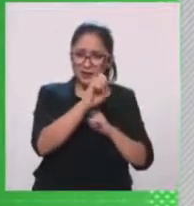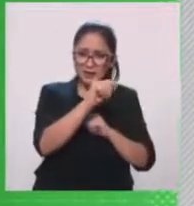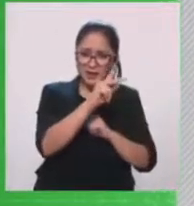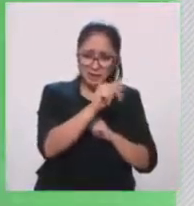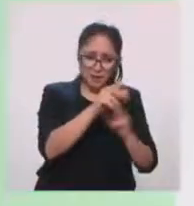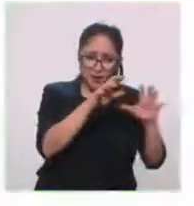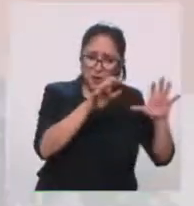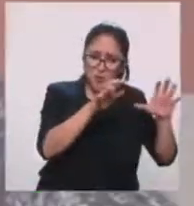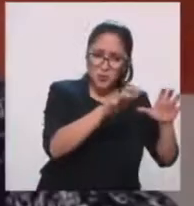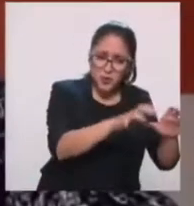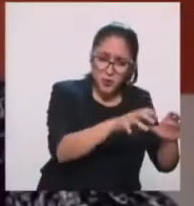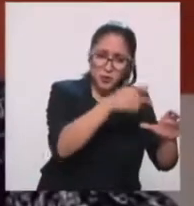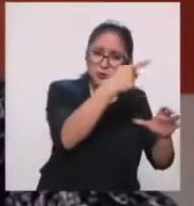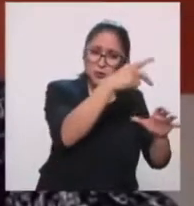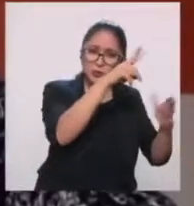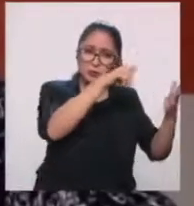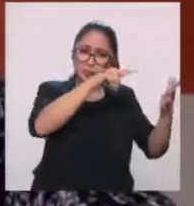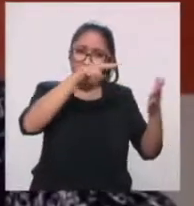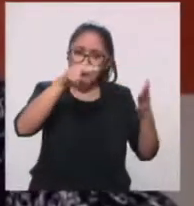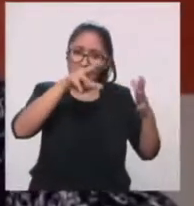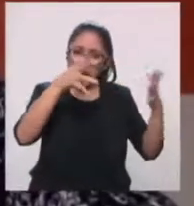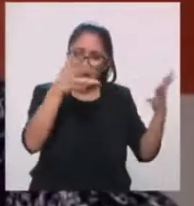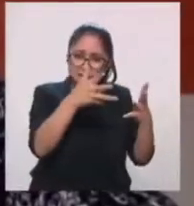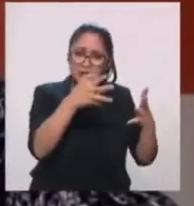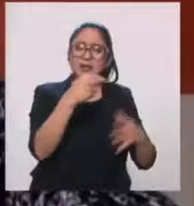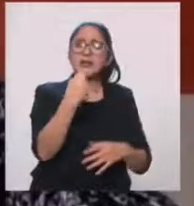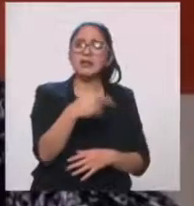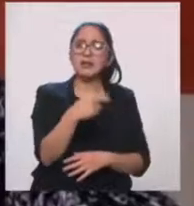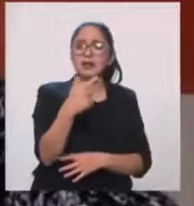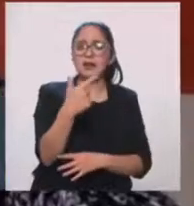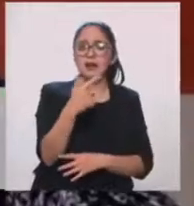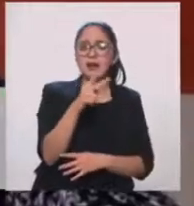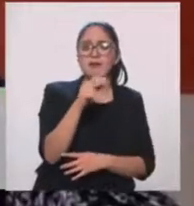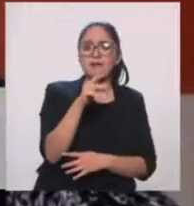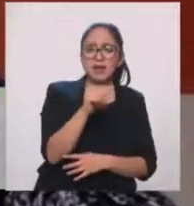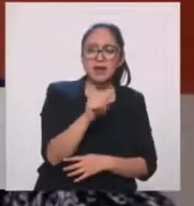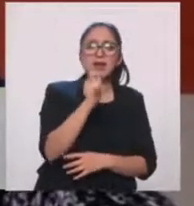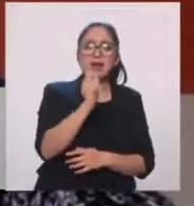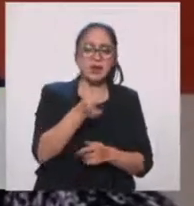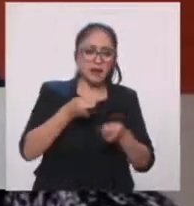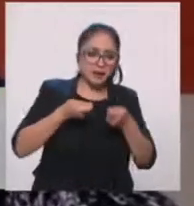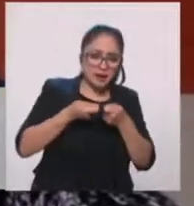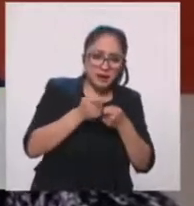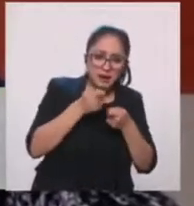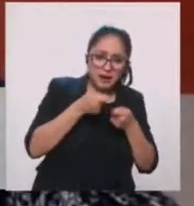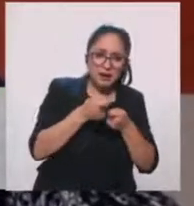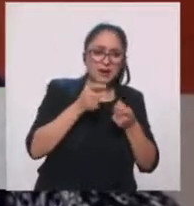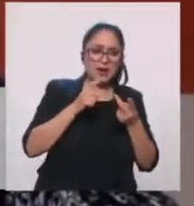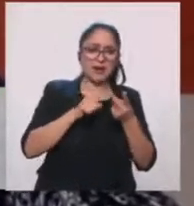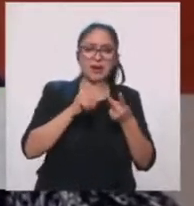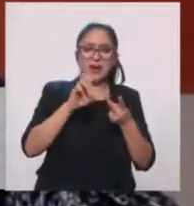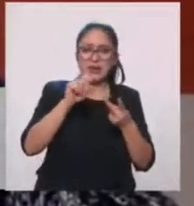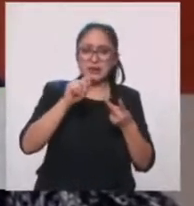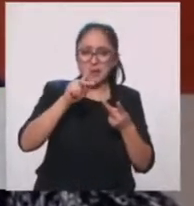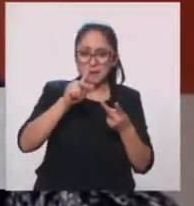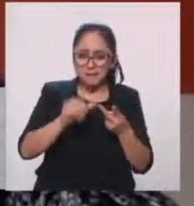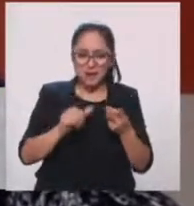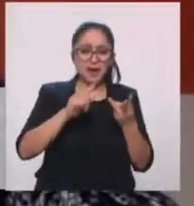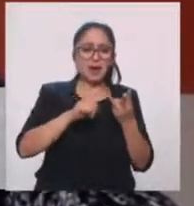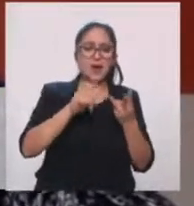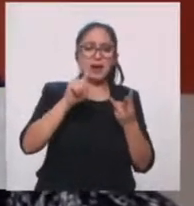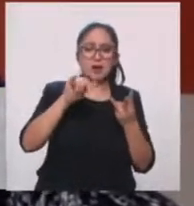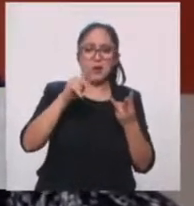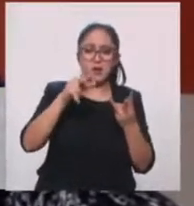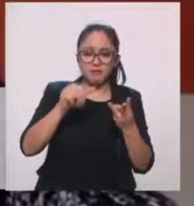pertenece al acervo, que es todo gráfica, que es grabado, estampa, litografías, grabado en